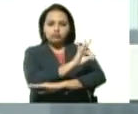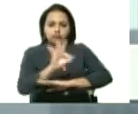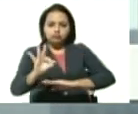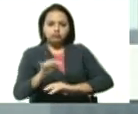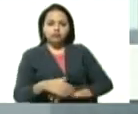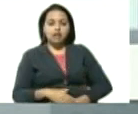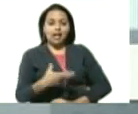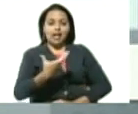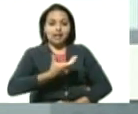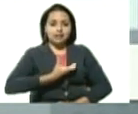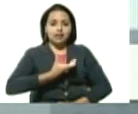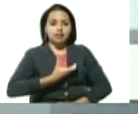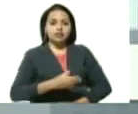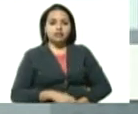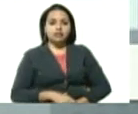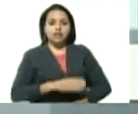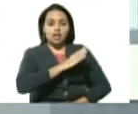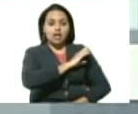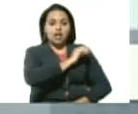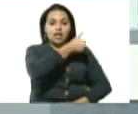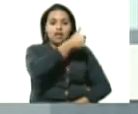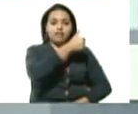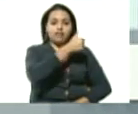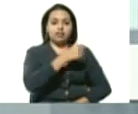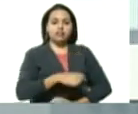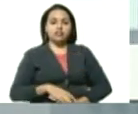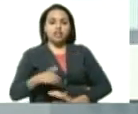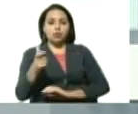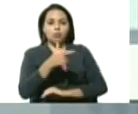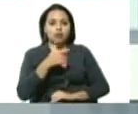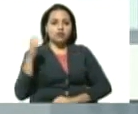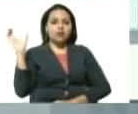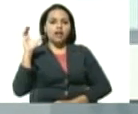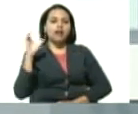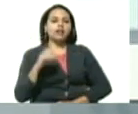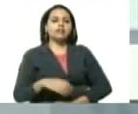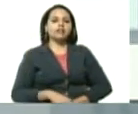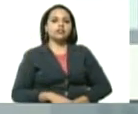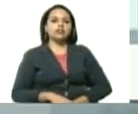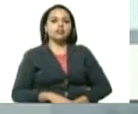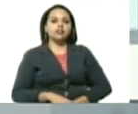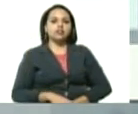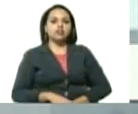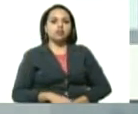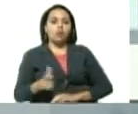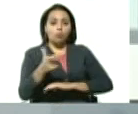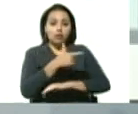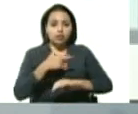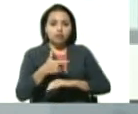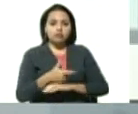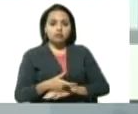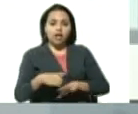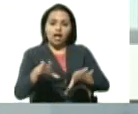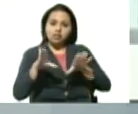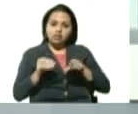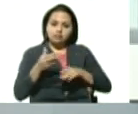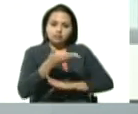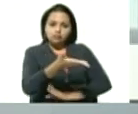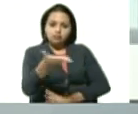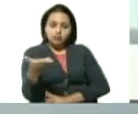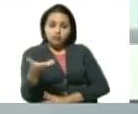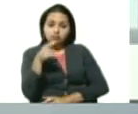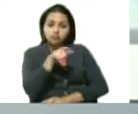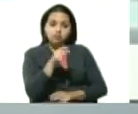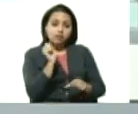alcaldes alcaldesa jefe de gobierno de Caracas gobernadores gobernadoras asúmanlo ustedes personalmente